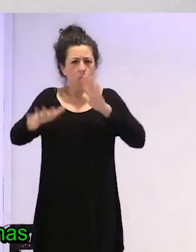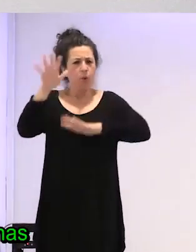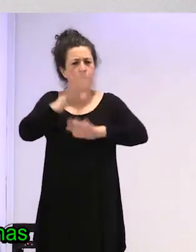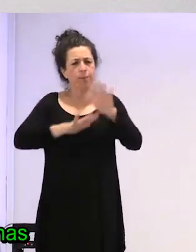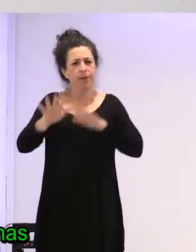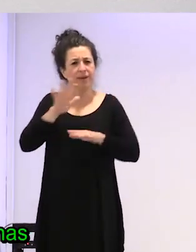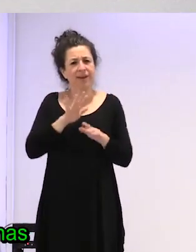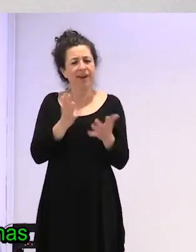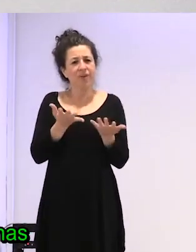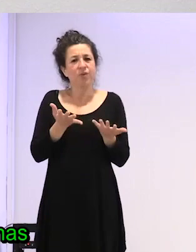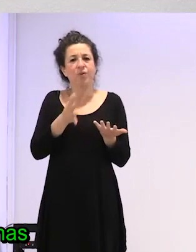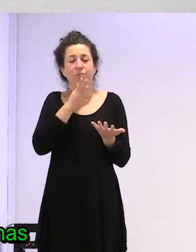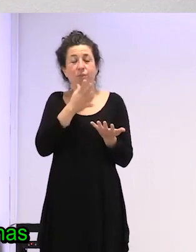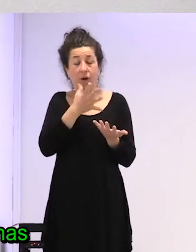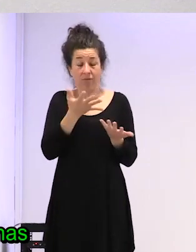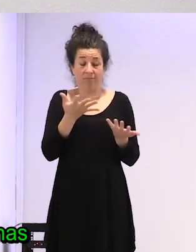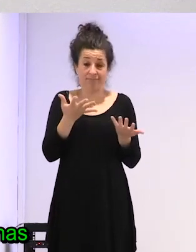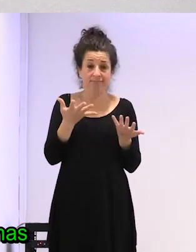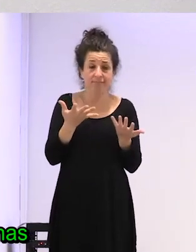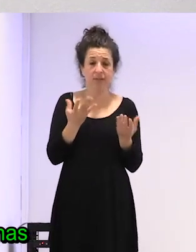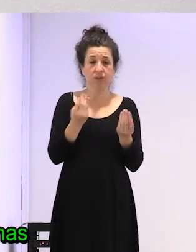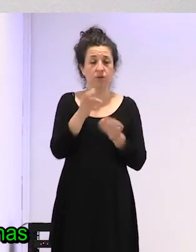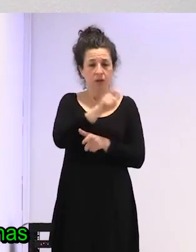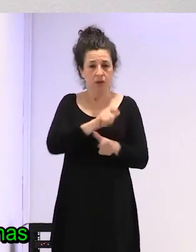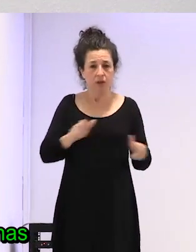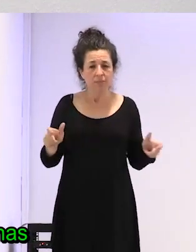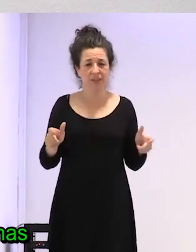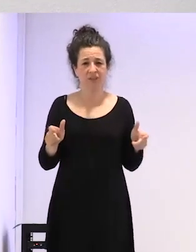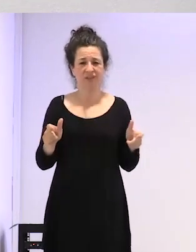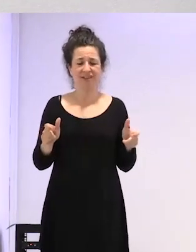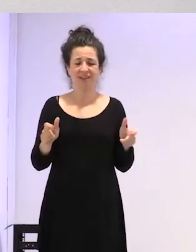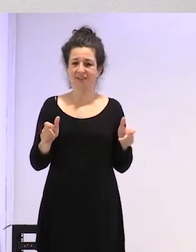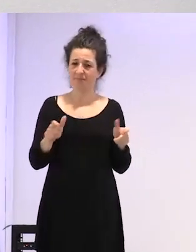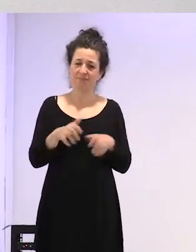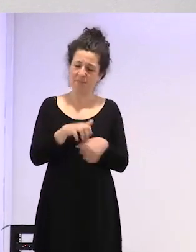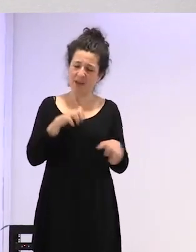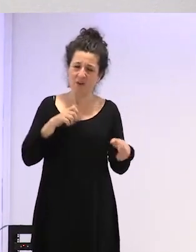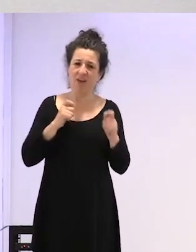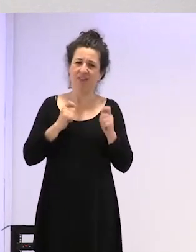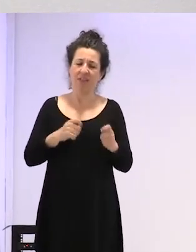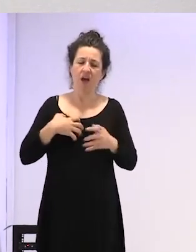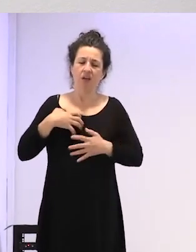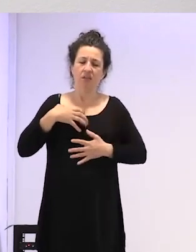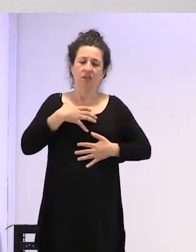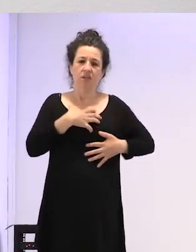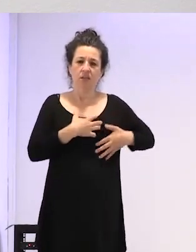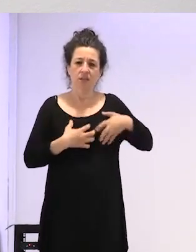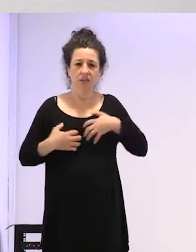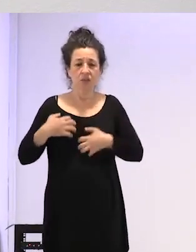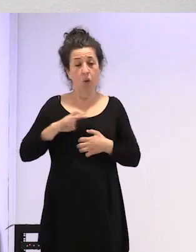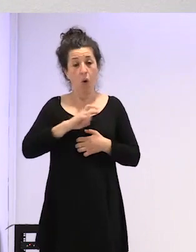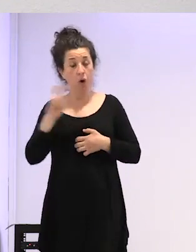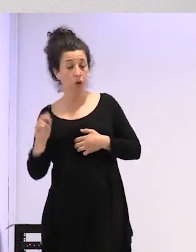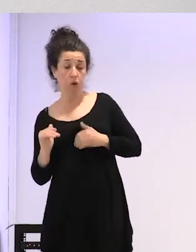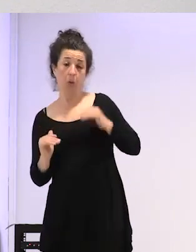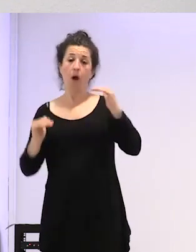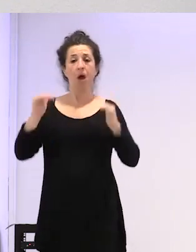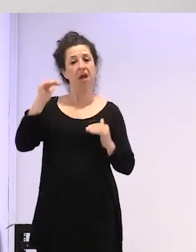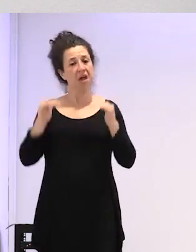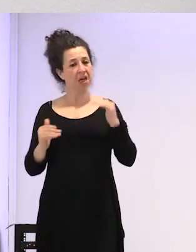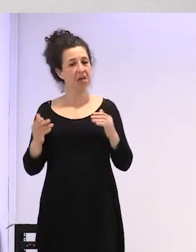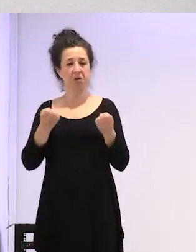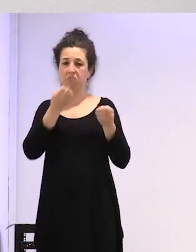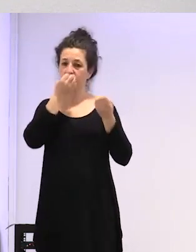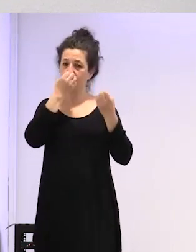desgracia, muchas de estas personas les causa mucho malestar, otras personas lo llevan con un equilibrio estupendo, porque esto depende